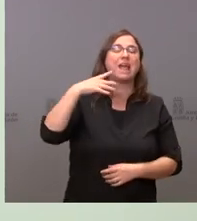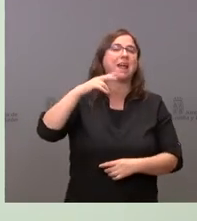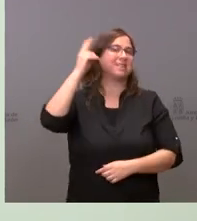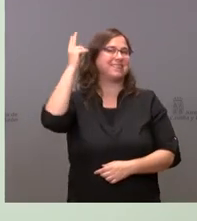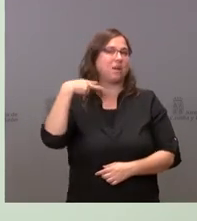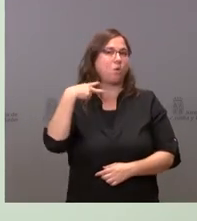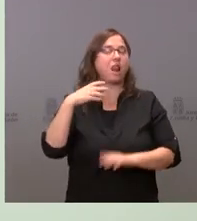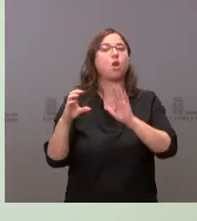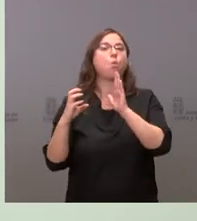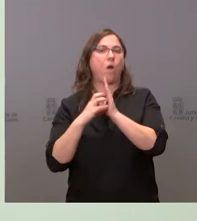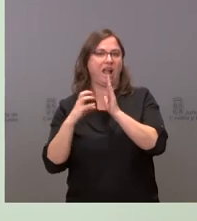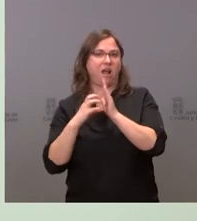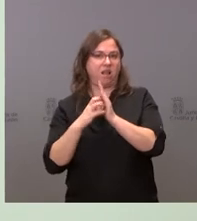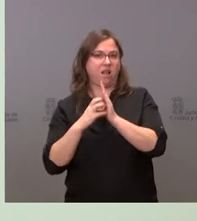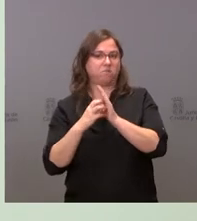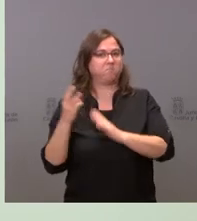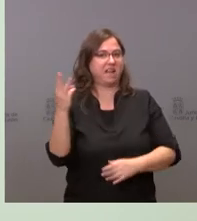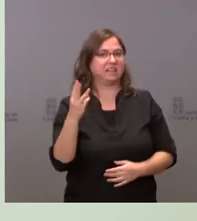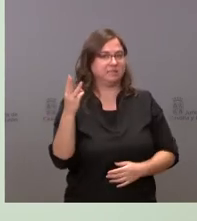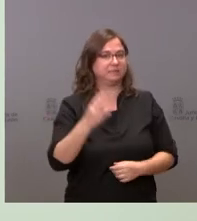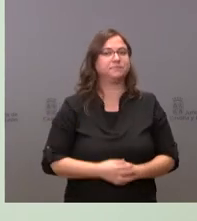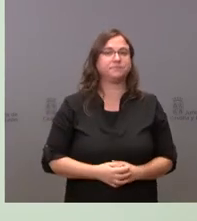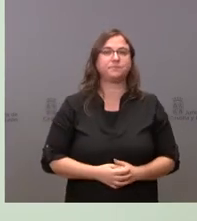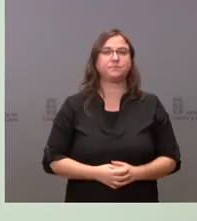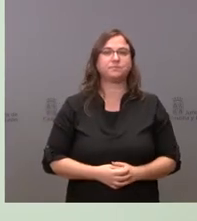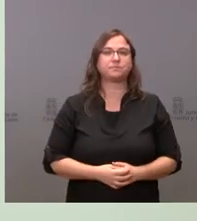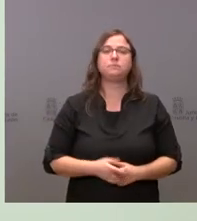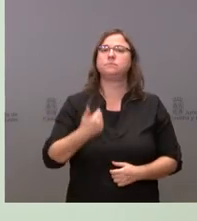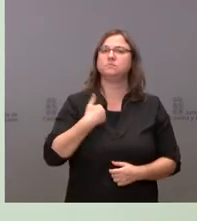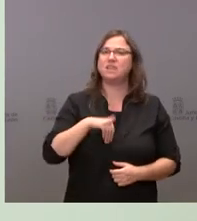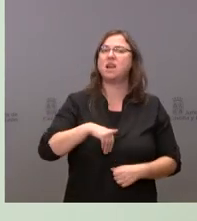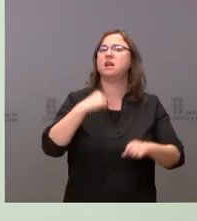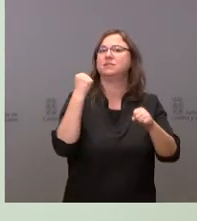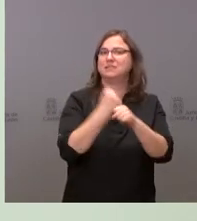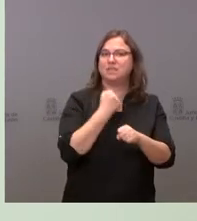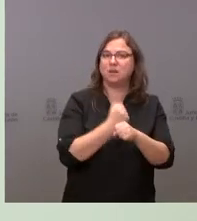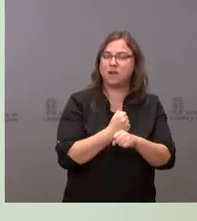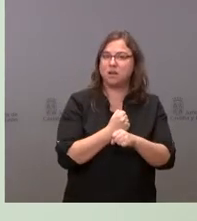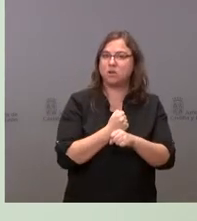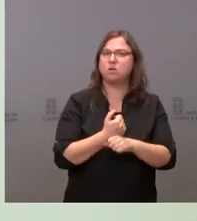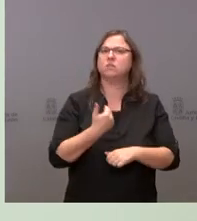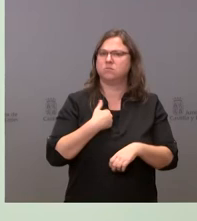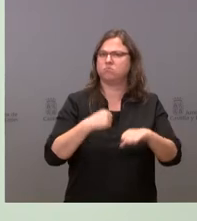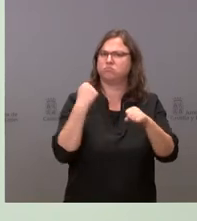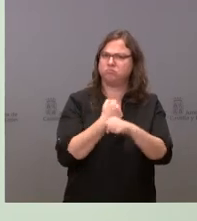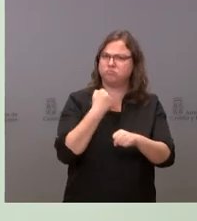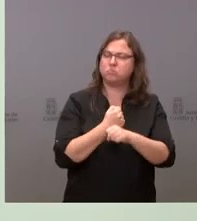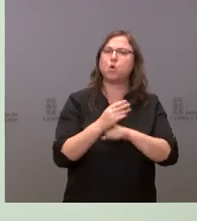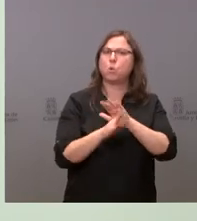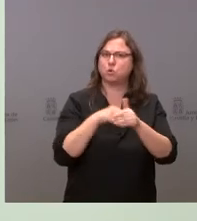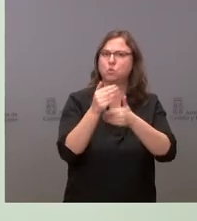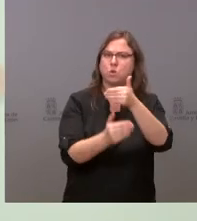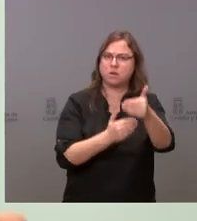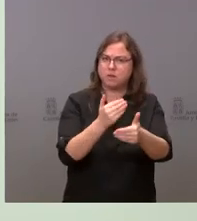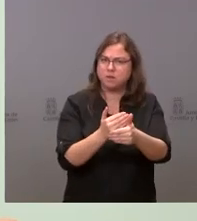y Cuenca por tanto hemos hecho mucho trabajo mucho trabajo seguimos haciendo